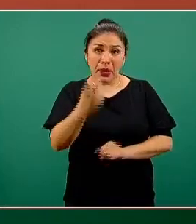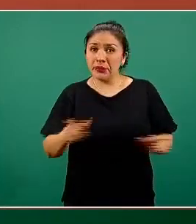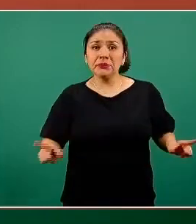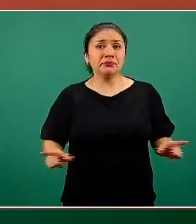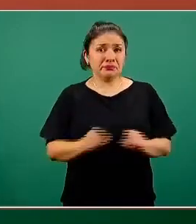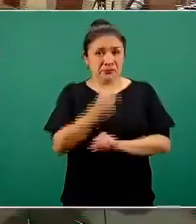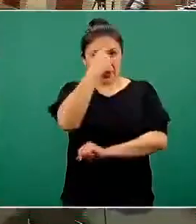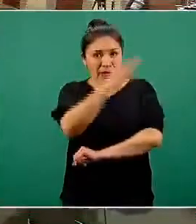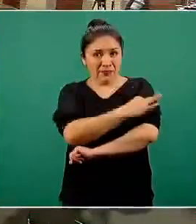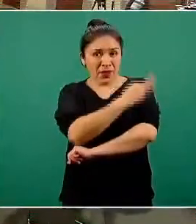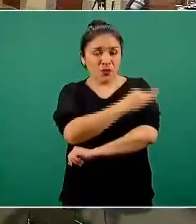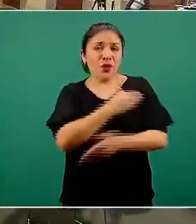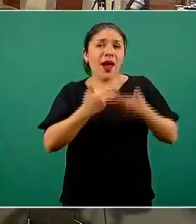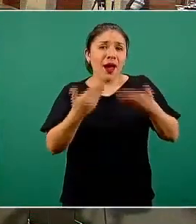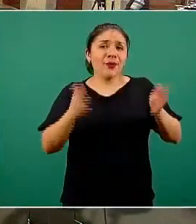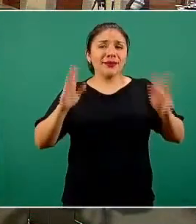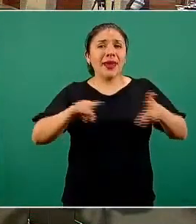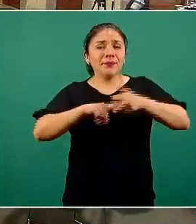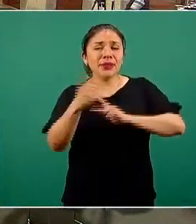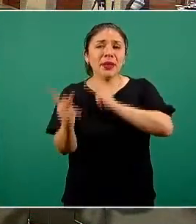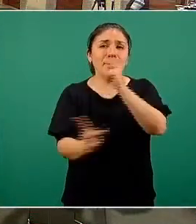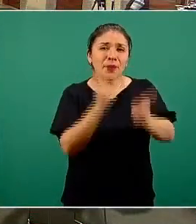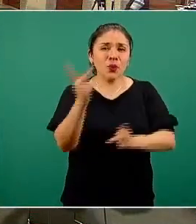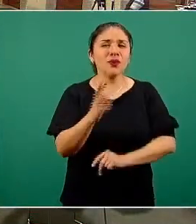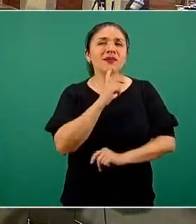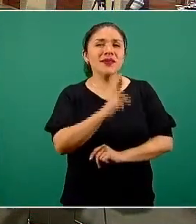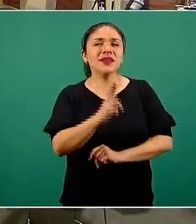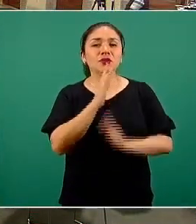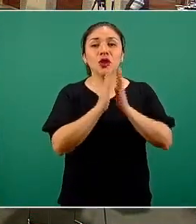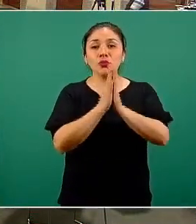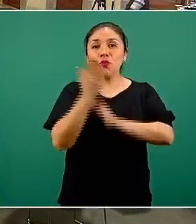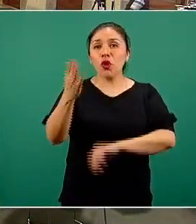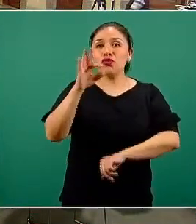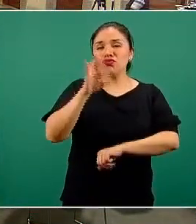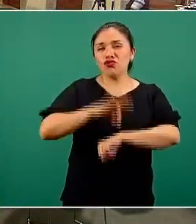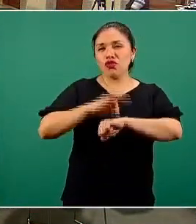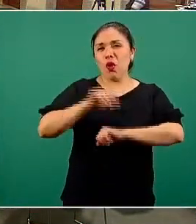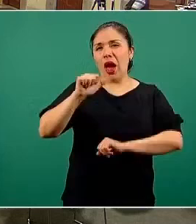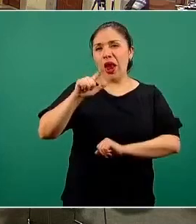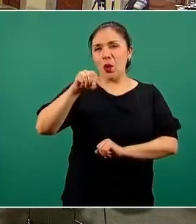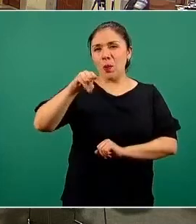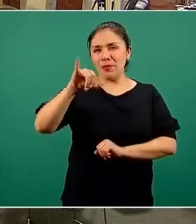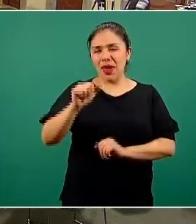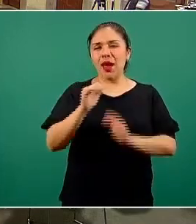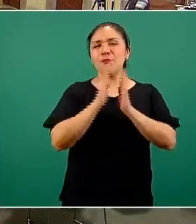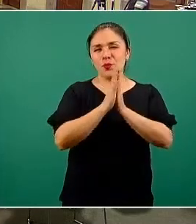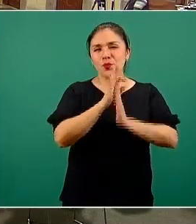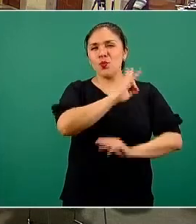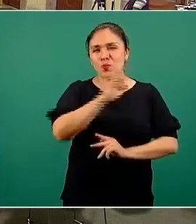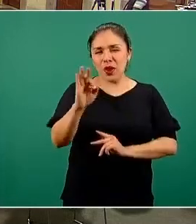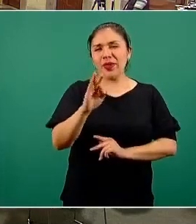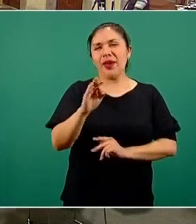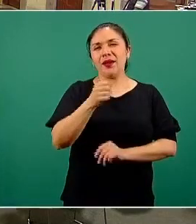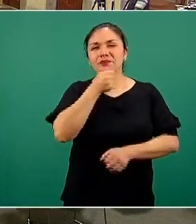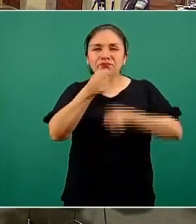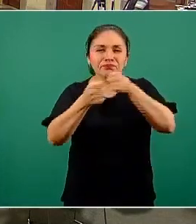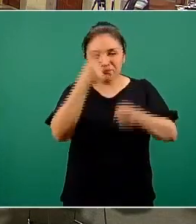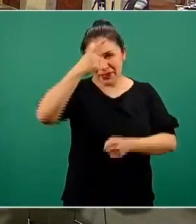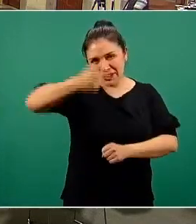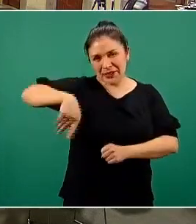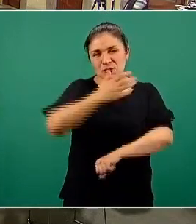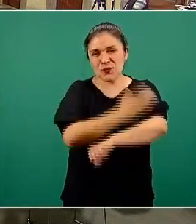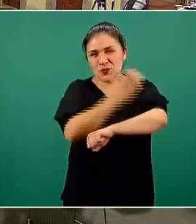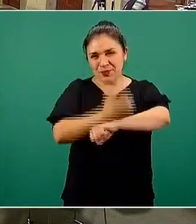reporte de vacunas y vamos a abrir a preguntas y comentarios. Le pido al doctor Alomía, quien está en la sala, si está en un noble de conducir la entrevista.